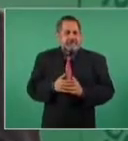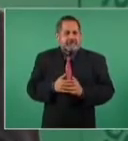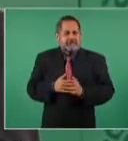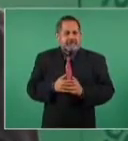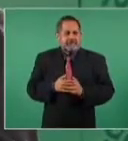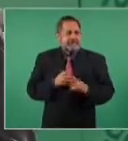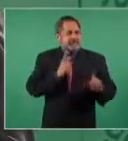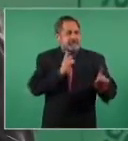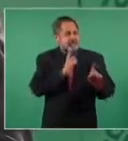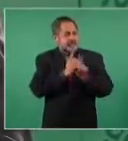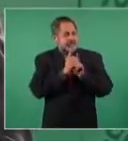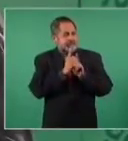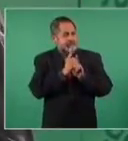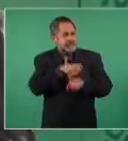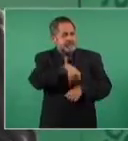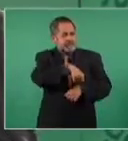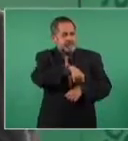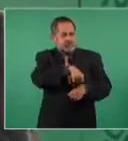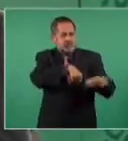hasta cierta hora